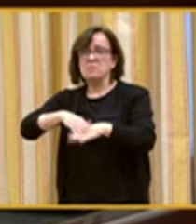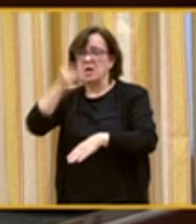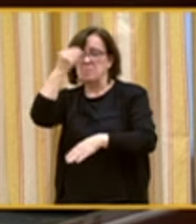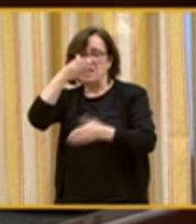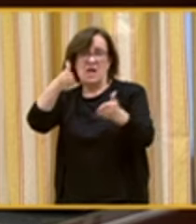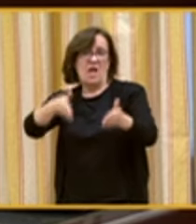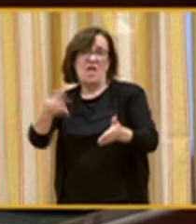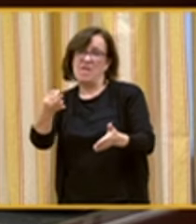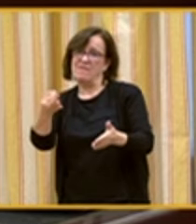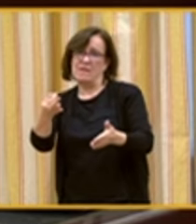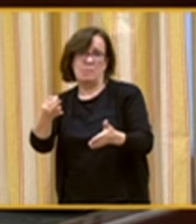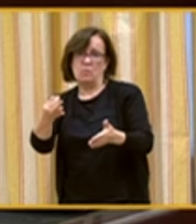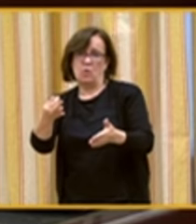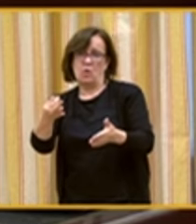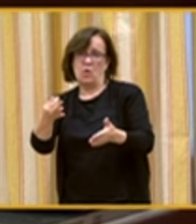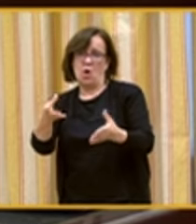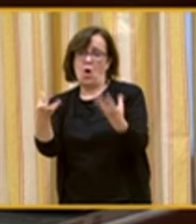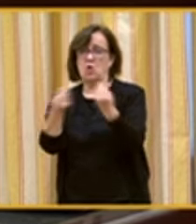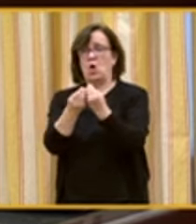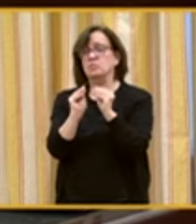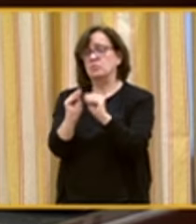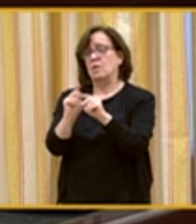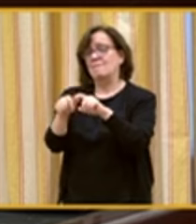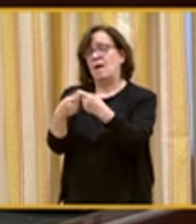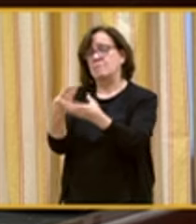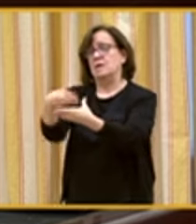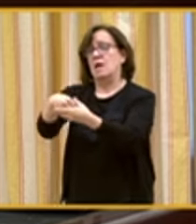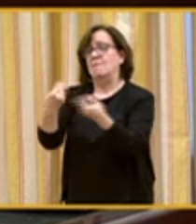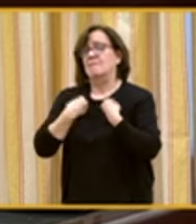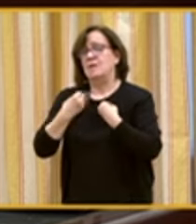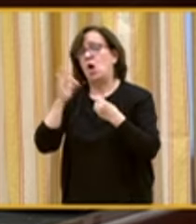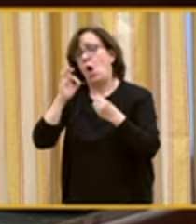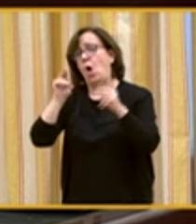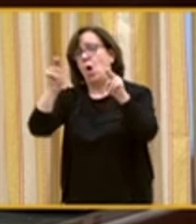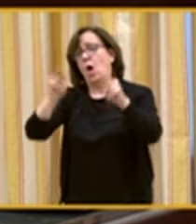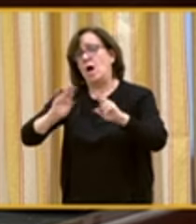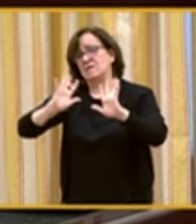piensa que debemos estar o con nuestra familia o en una residencia.